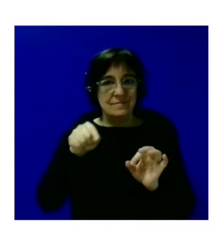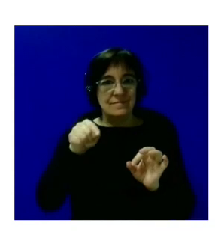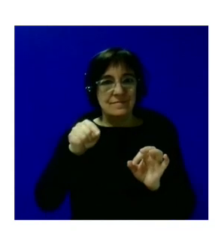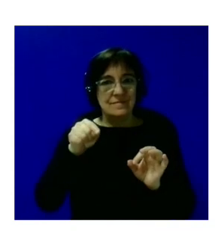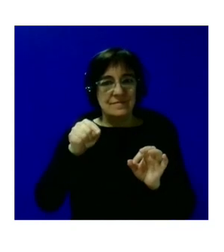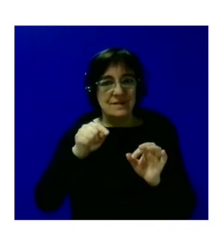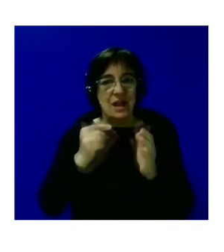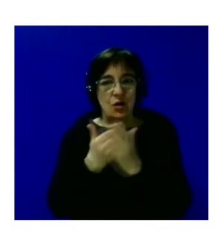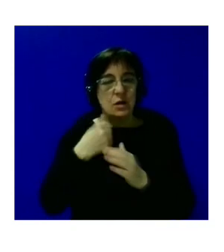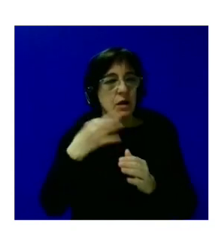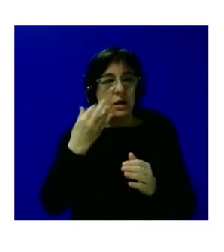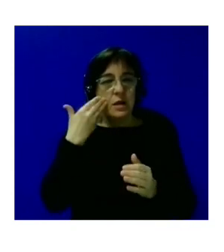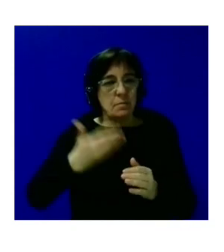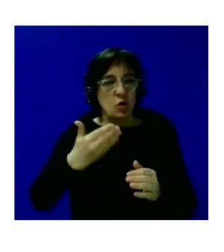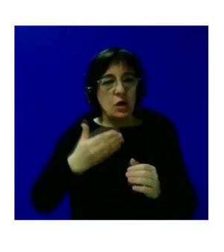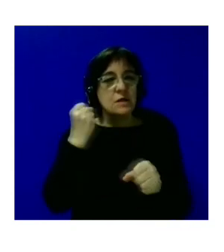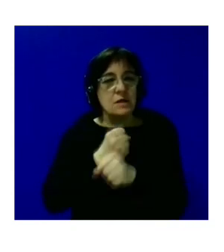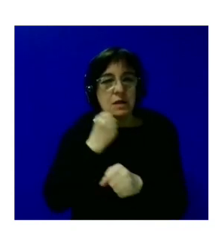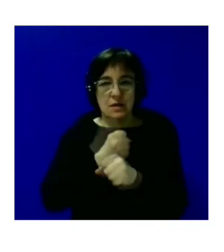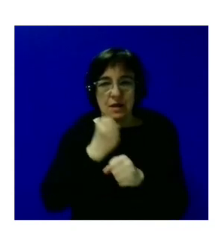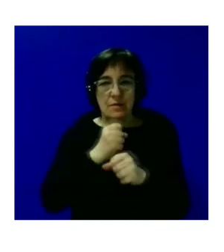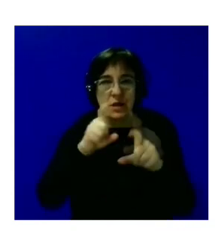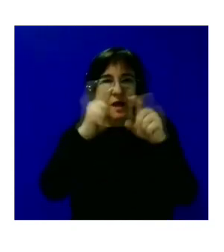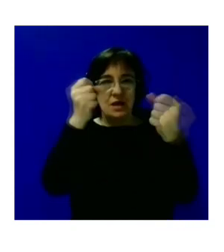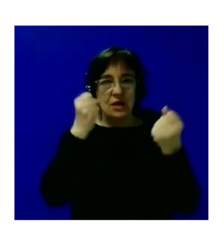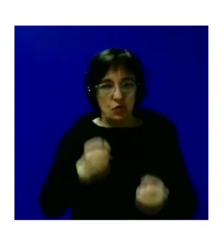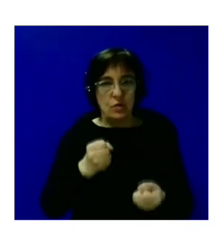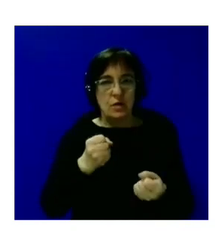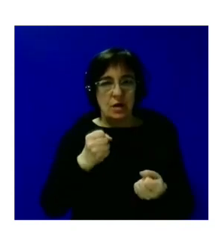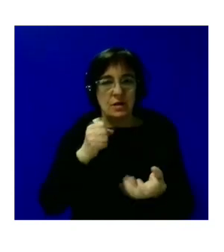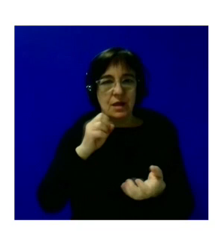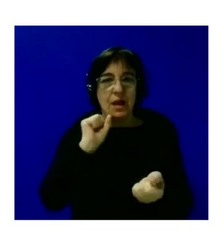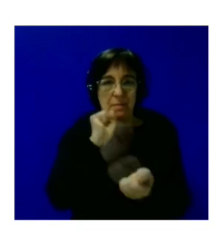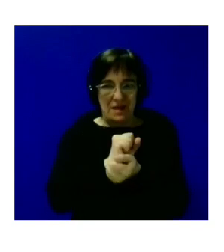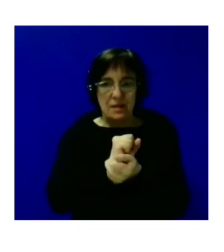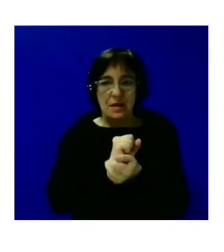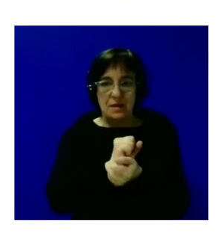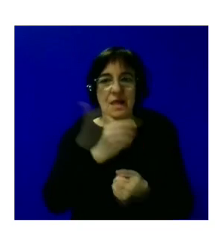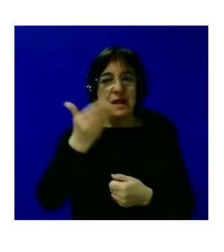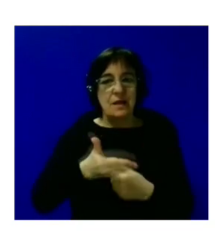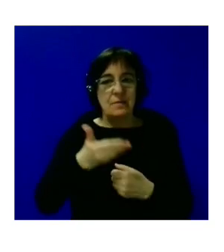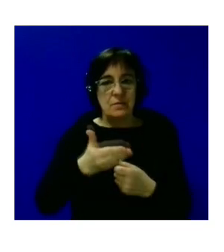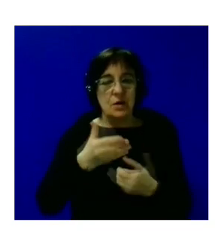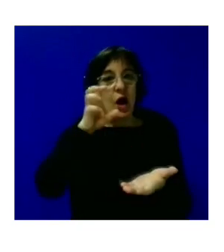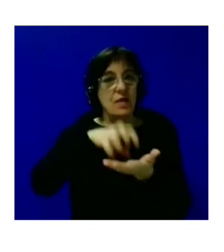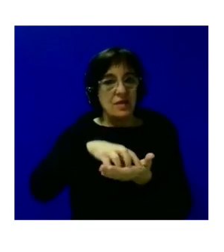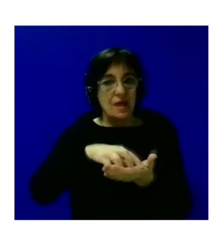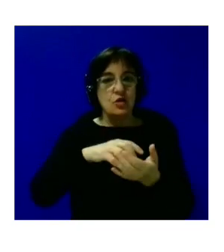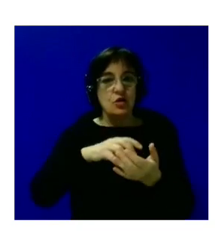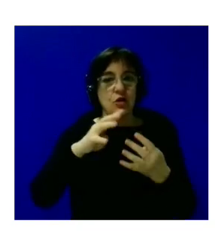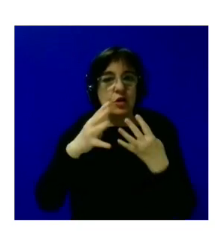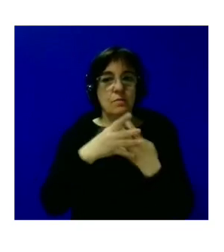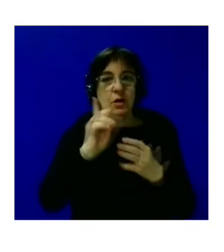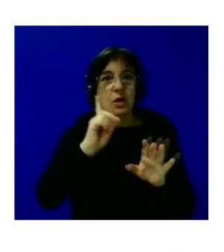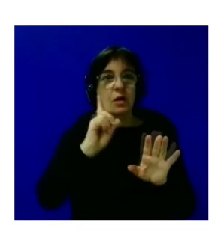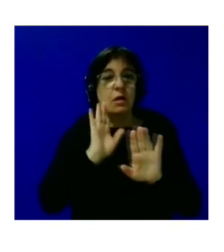importante visibilizar el trabajo que se hace en instituciones penitenciarias es importante que los centros penitenciarios no se